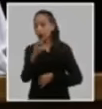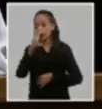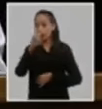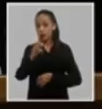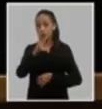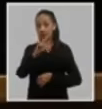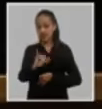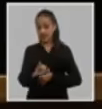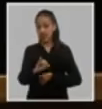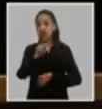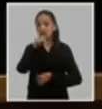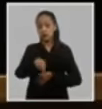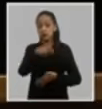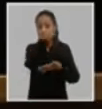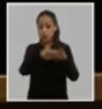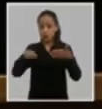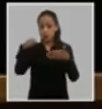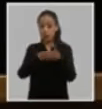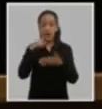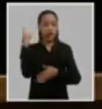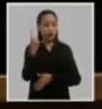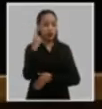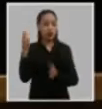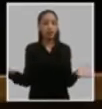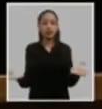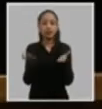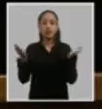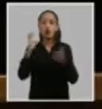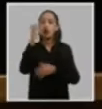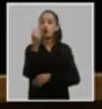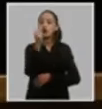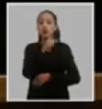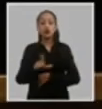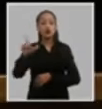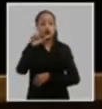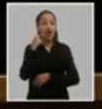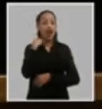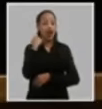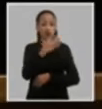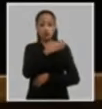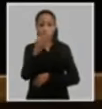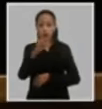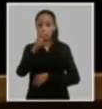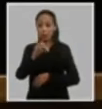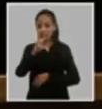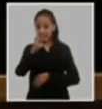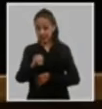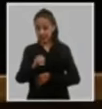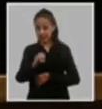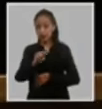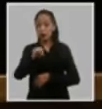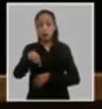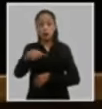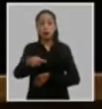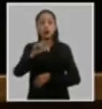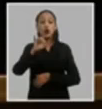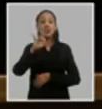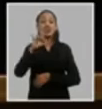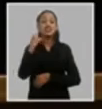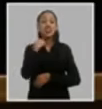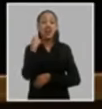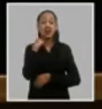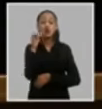que corresponde al plan nacional de desarrollo económico y social hasta el 2030 en el próximo quinquenio constituyen